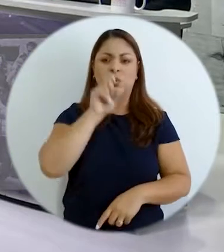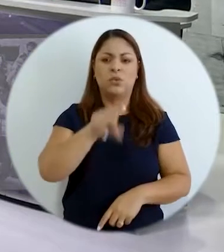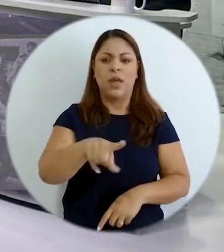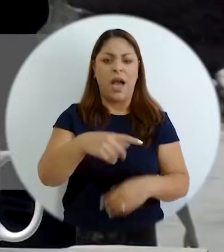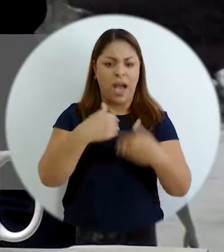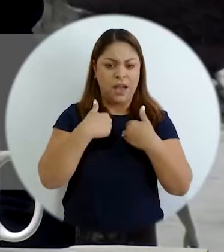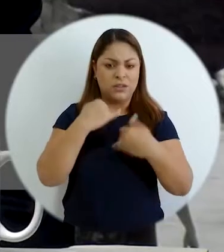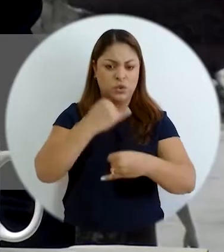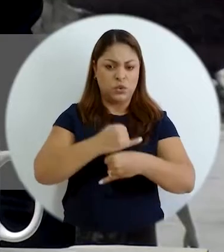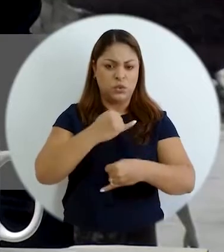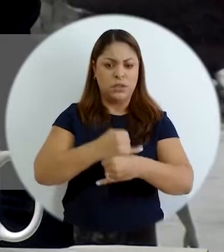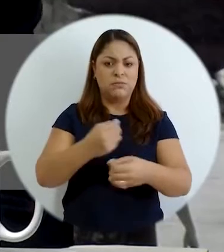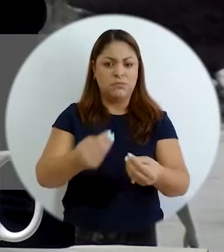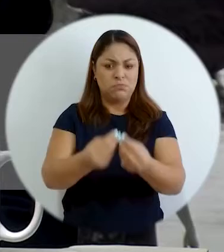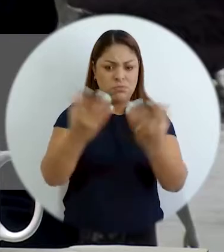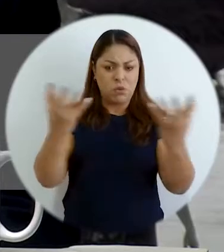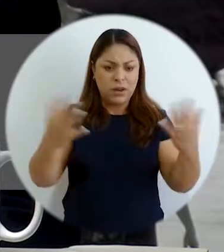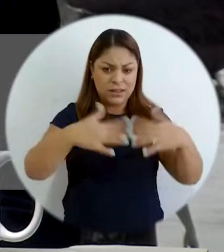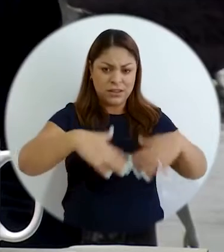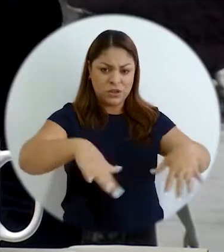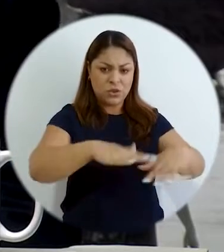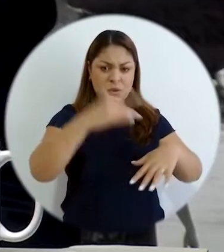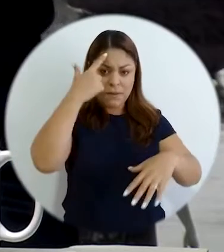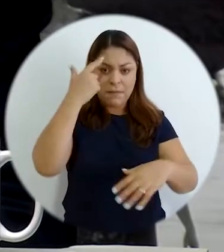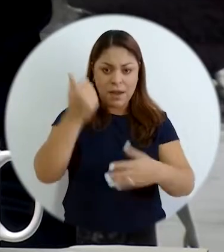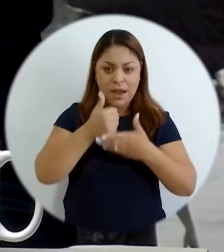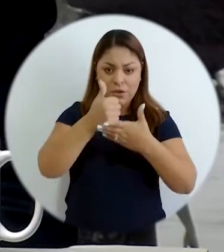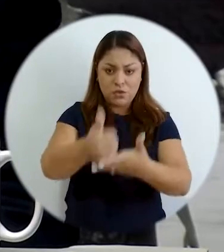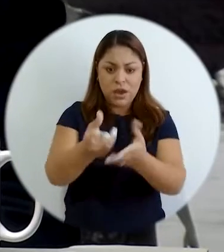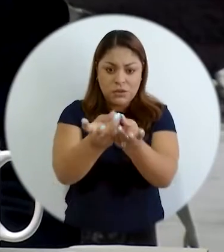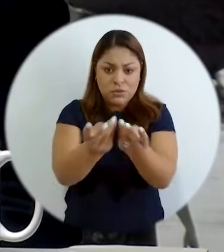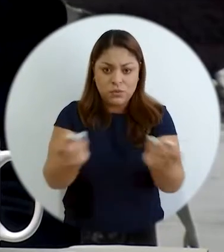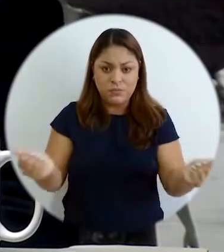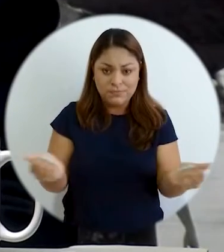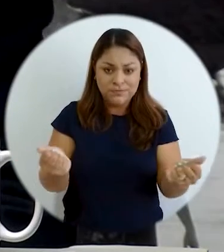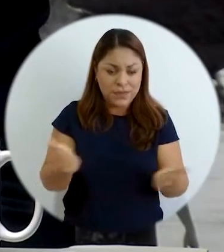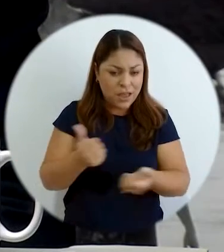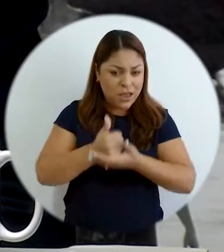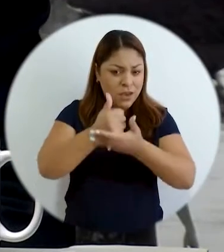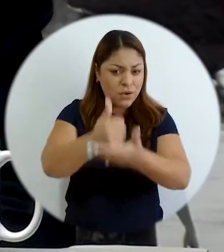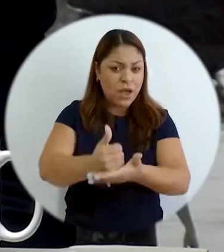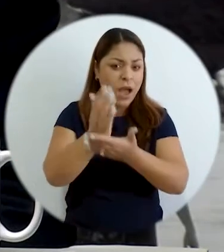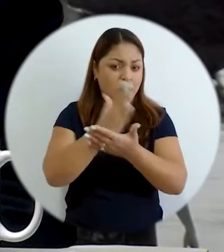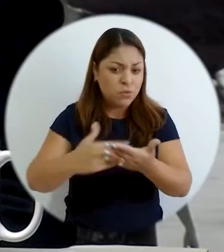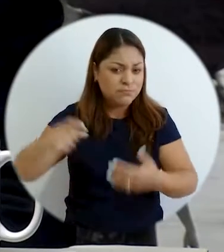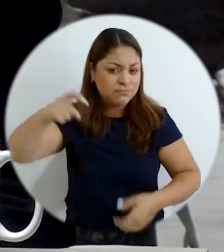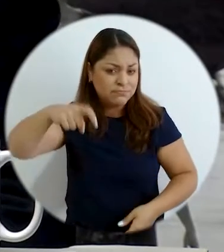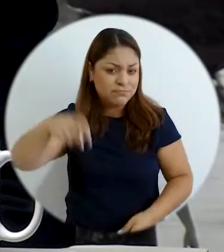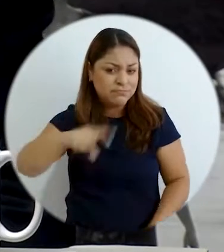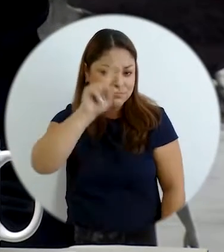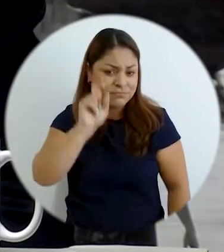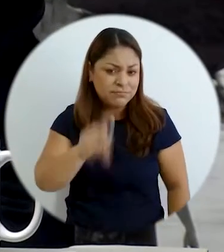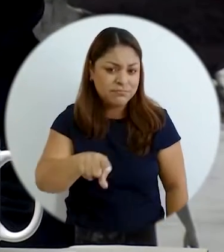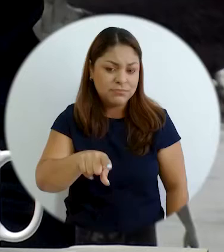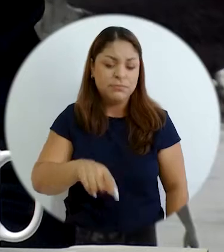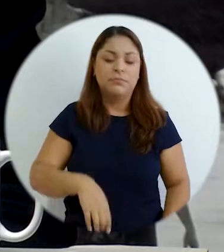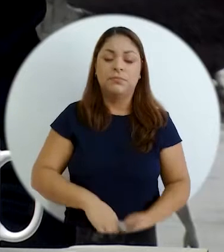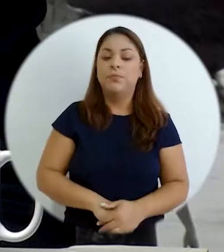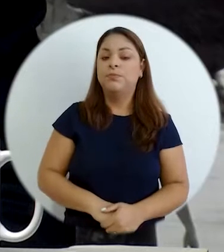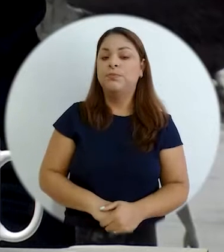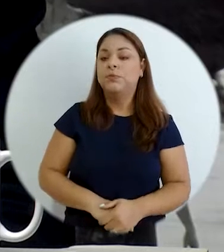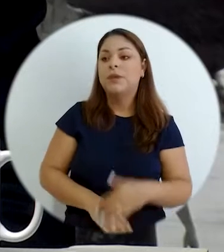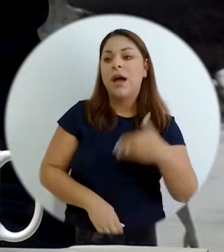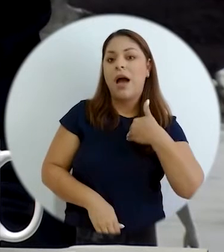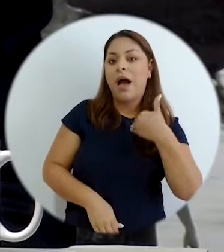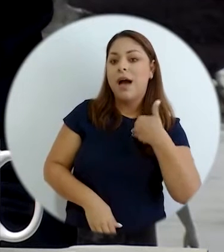Pero además usted tiene que preguntarse ¿hay institucionalidad pública en el territorio para poder solventar o contribuir a algunas de estas